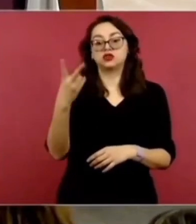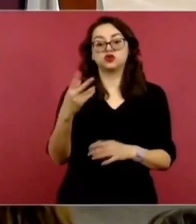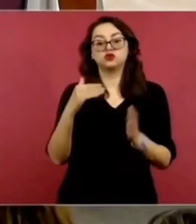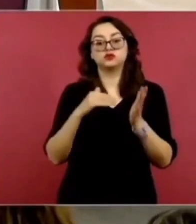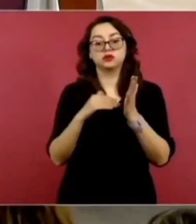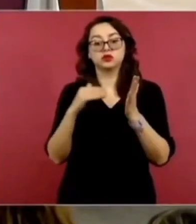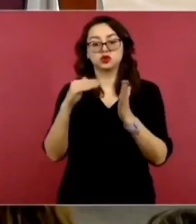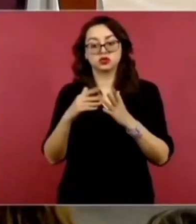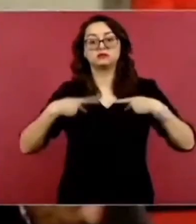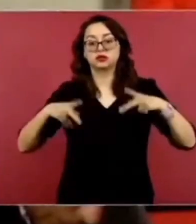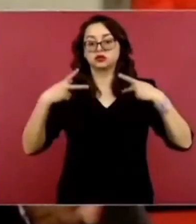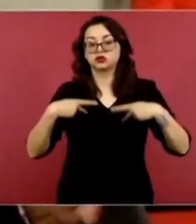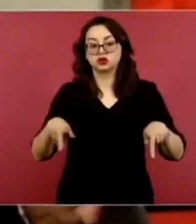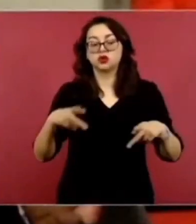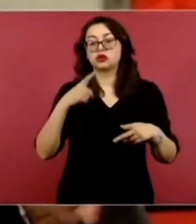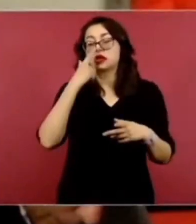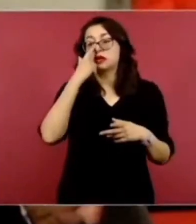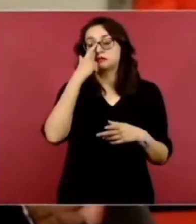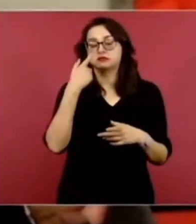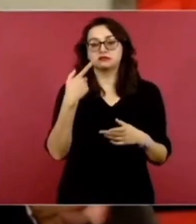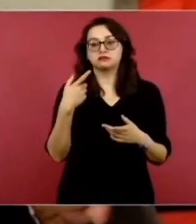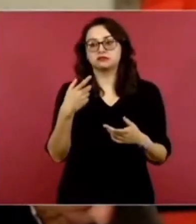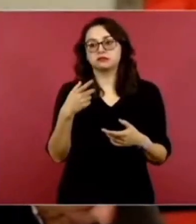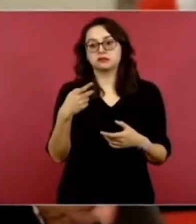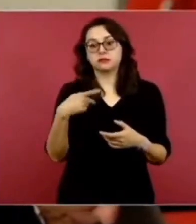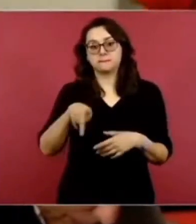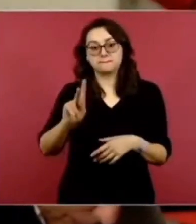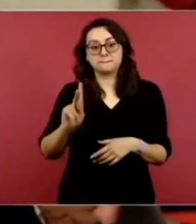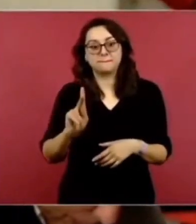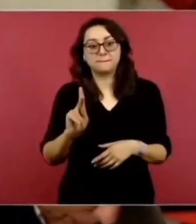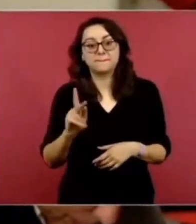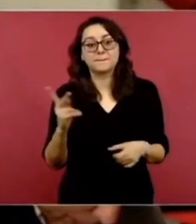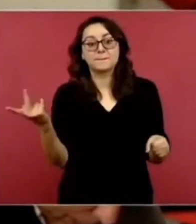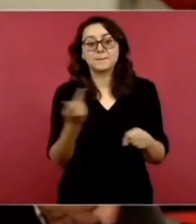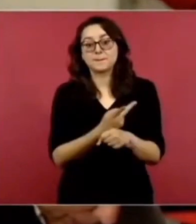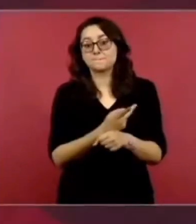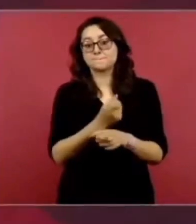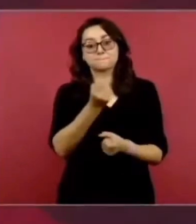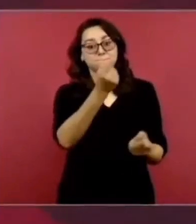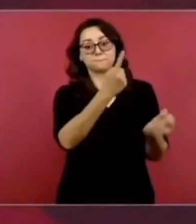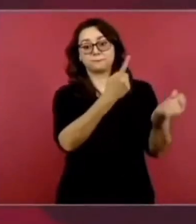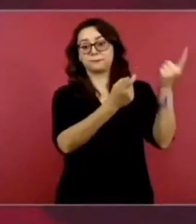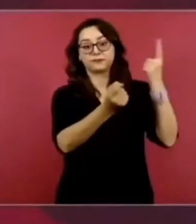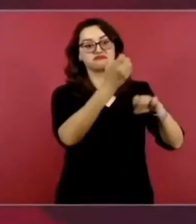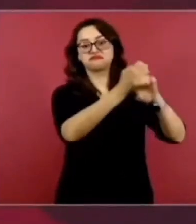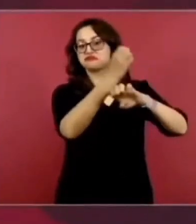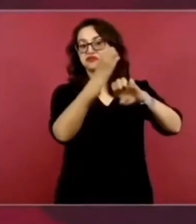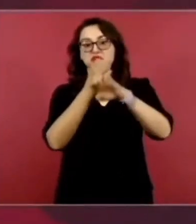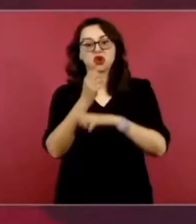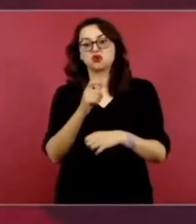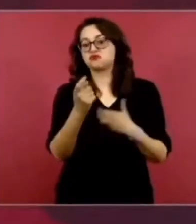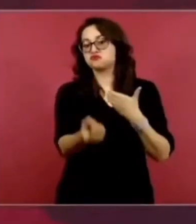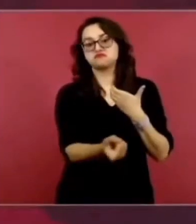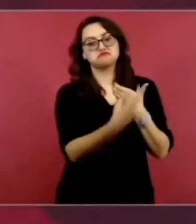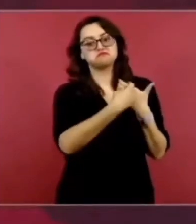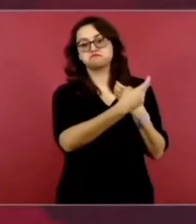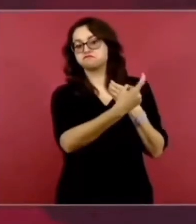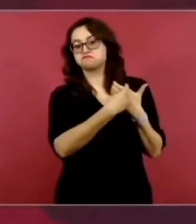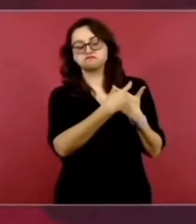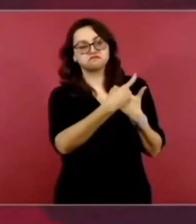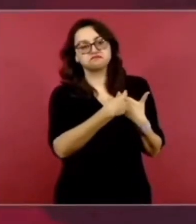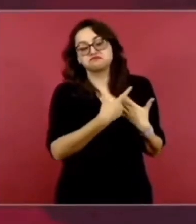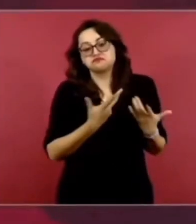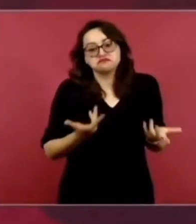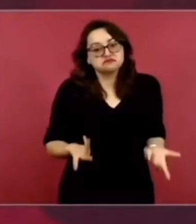de los 23 estados, los que aceptaron federalizar el servicio de salud